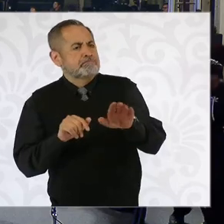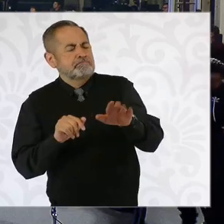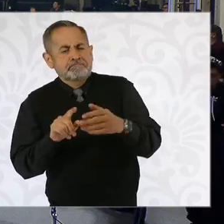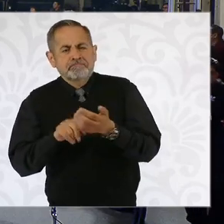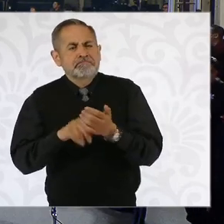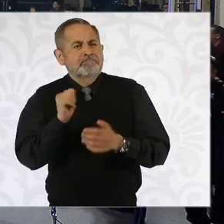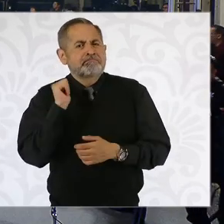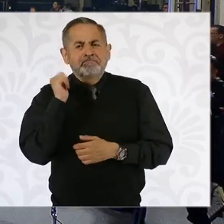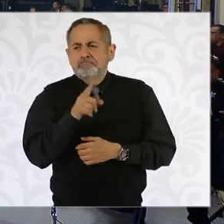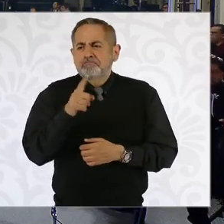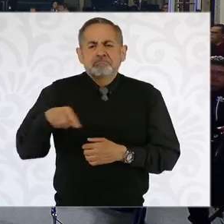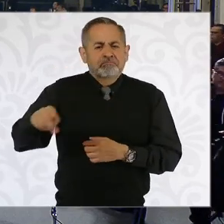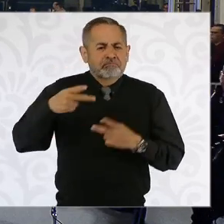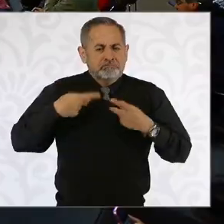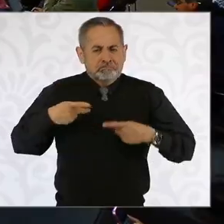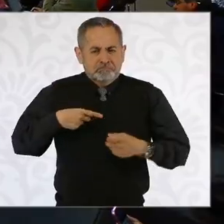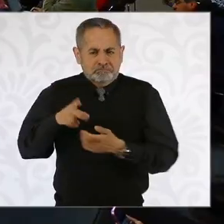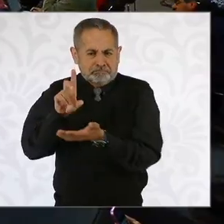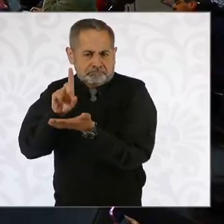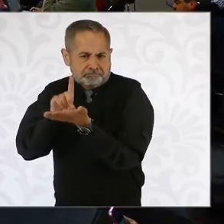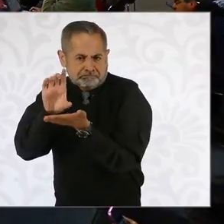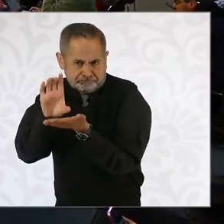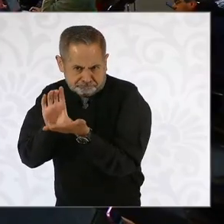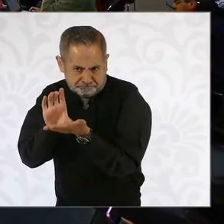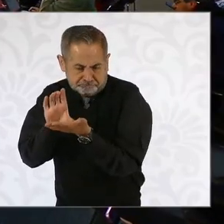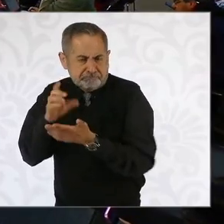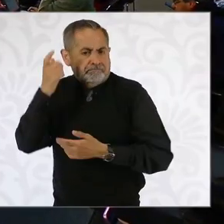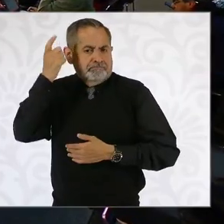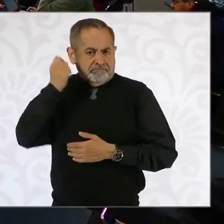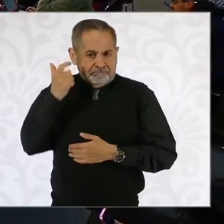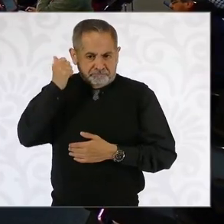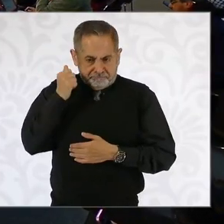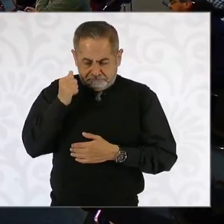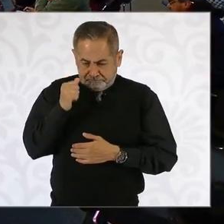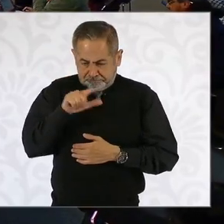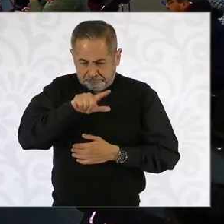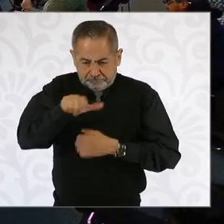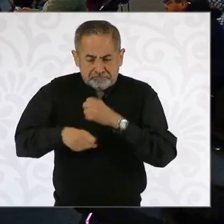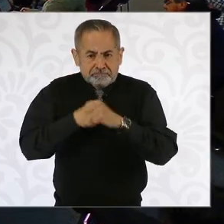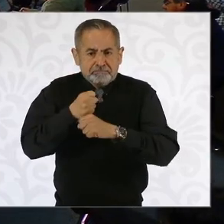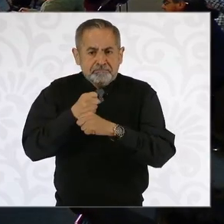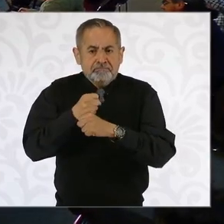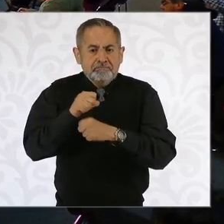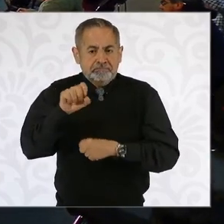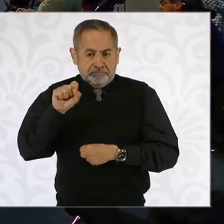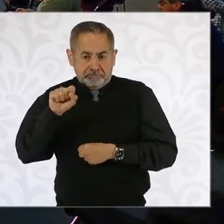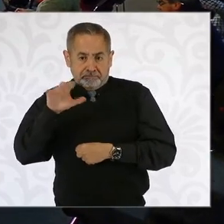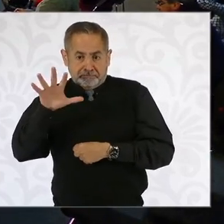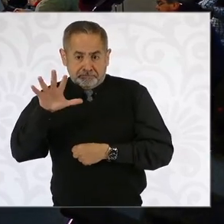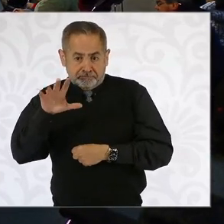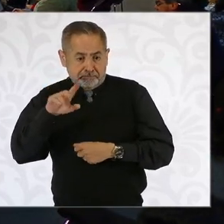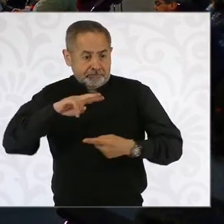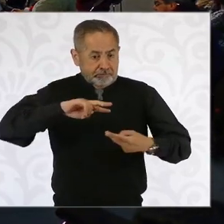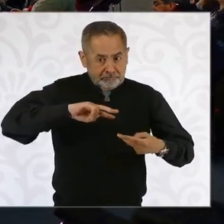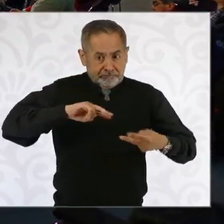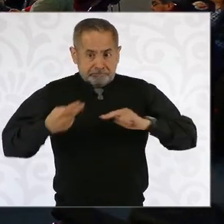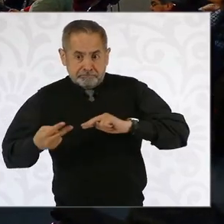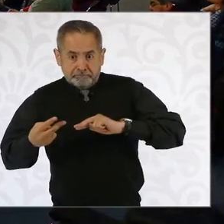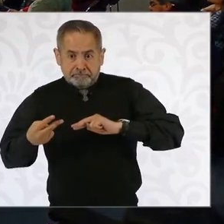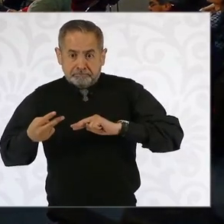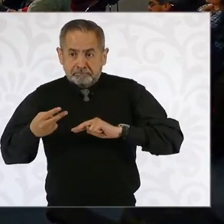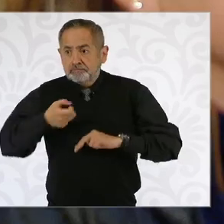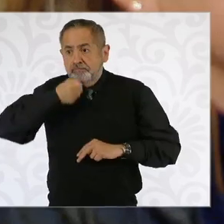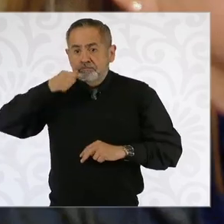recibe el apoyo de discapacidad, cuando cumple los 65 cambia y recibirá el de adulto mayor,